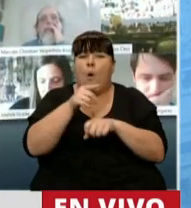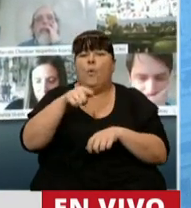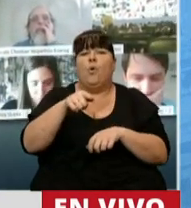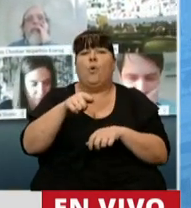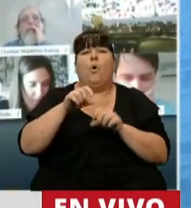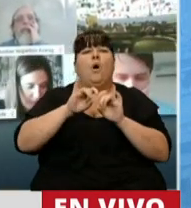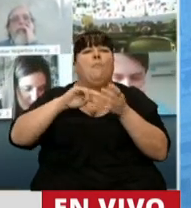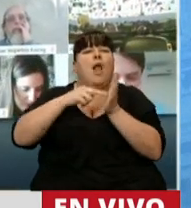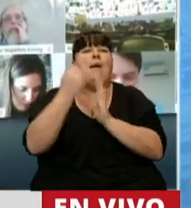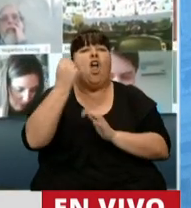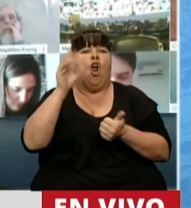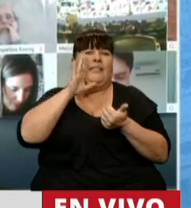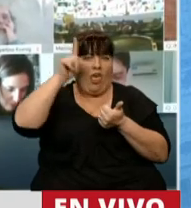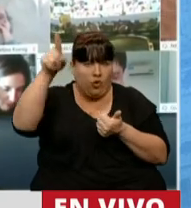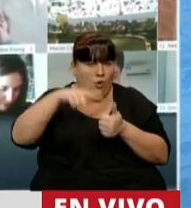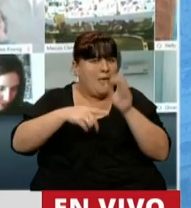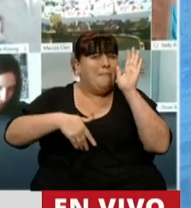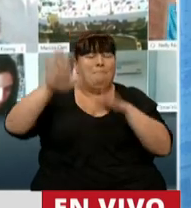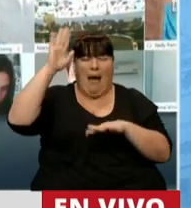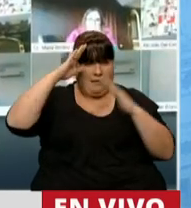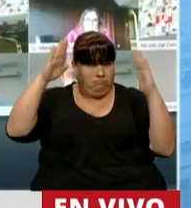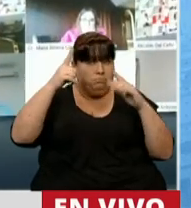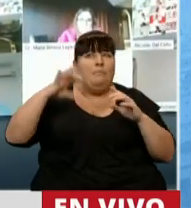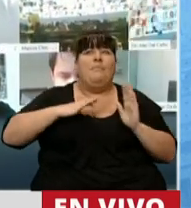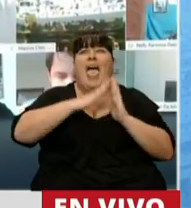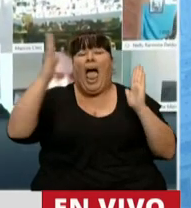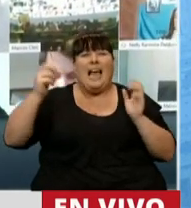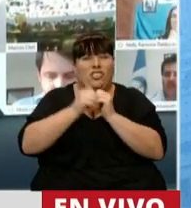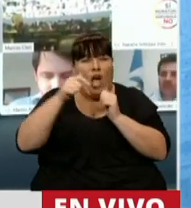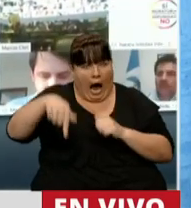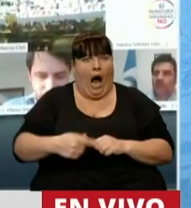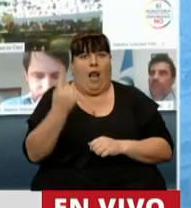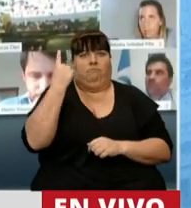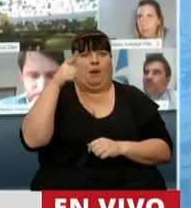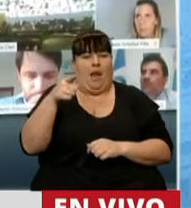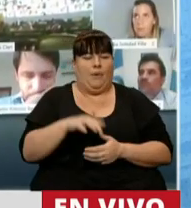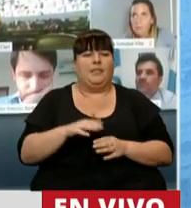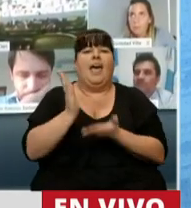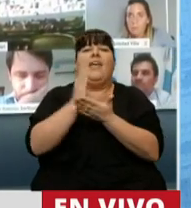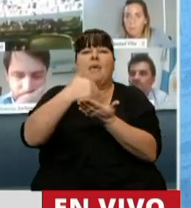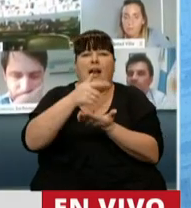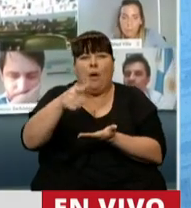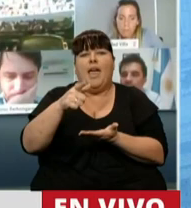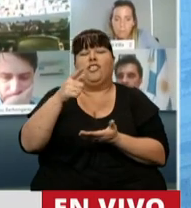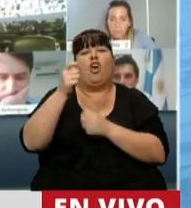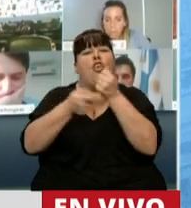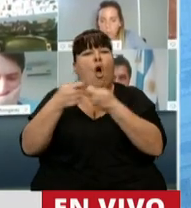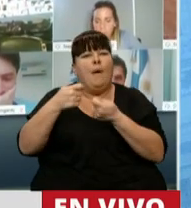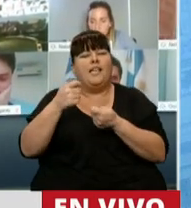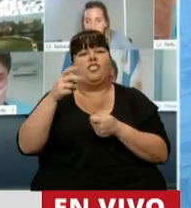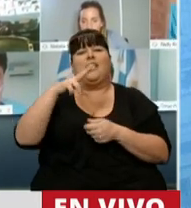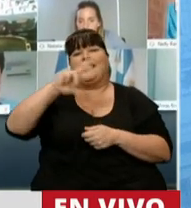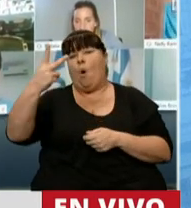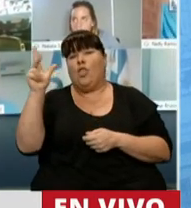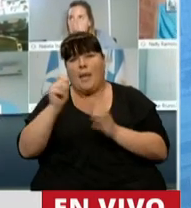asesta a la economía de Estados Unidos el mayor golpe de su historia reciente. El Departamento de Comercio anuncia que el PBI cayó en el segundo